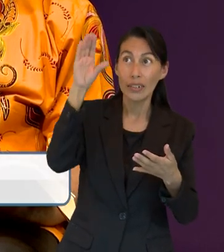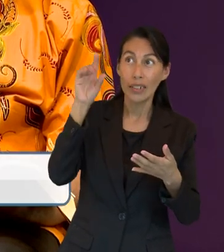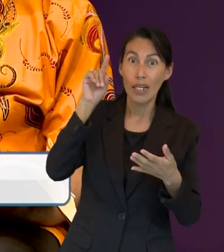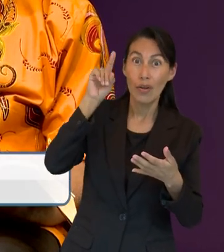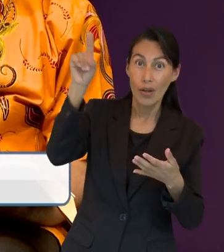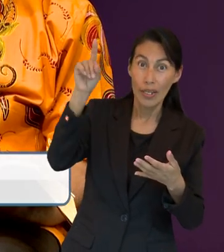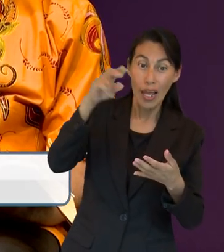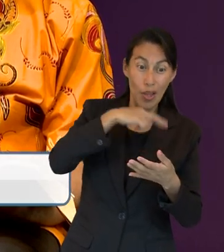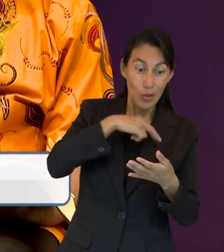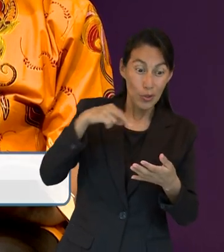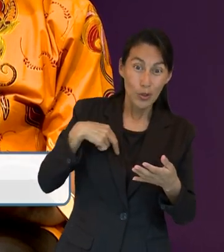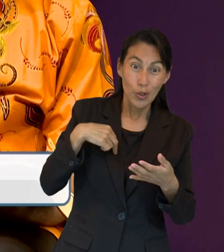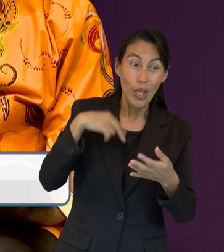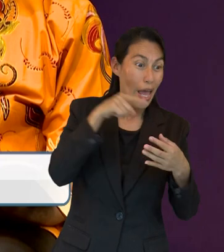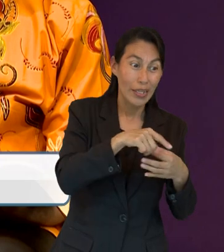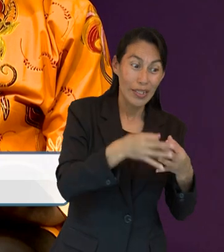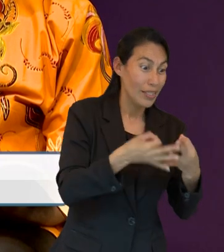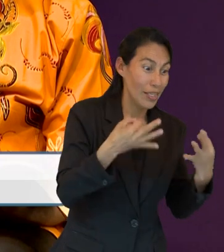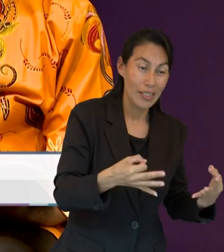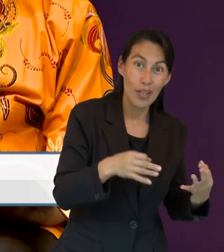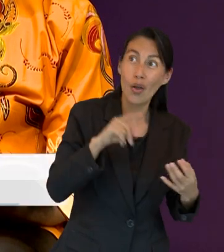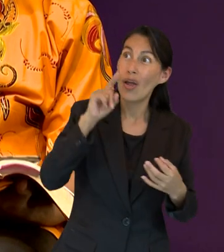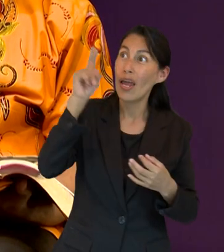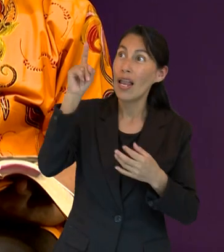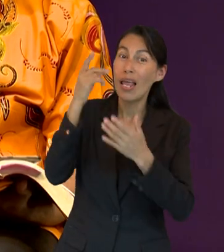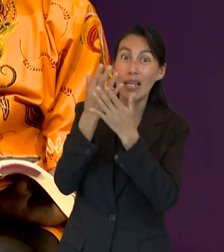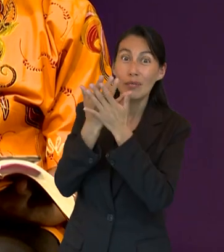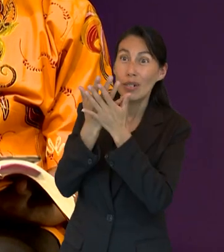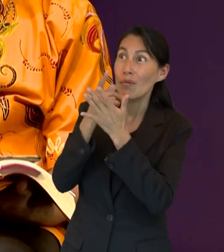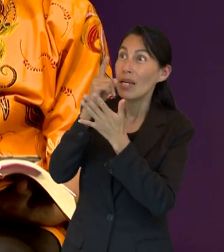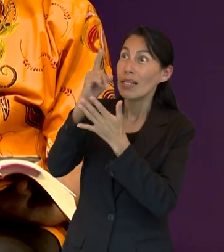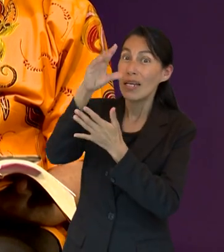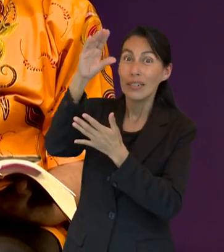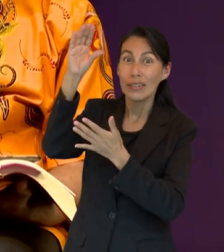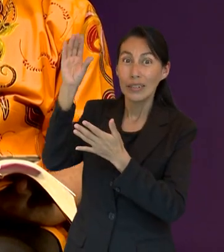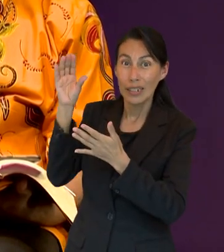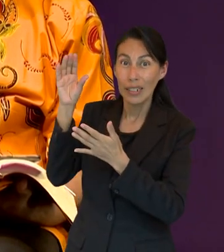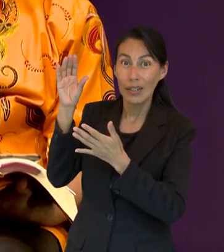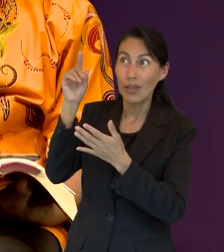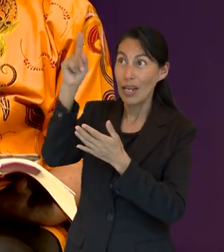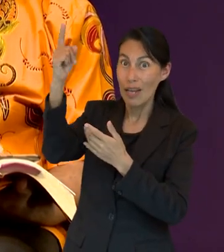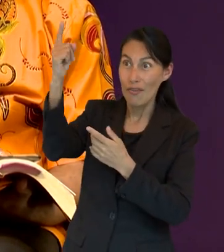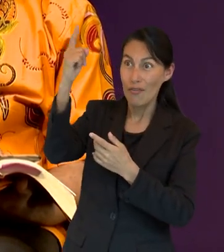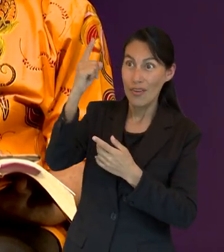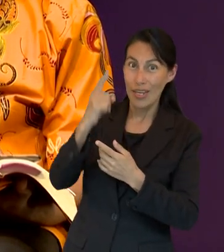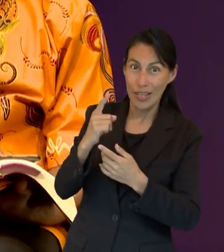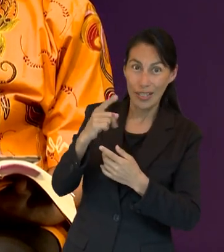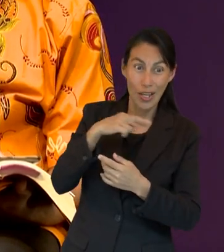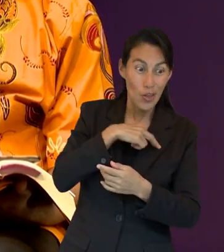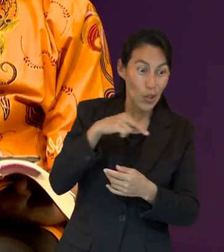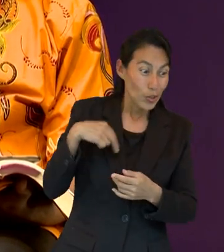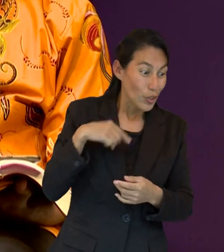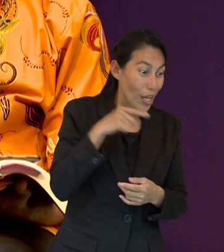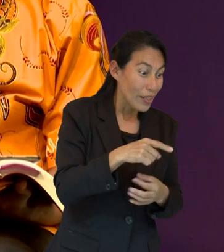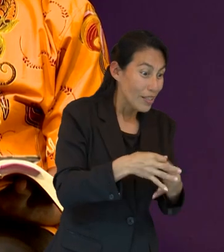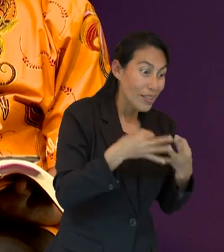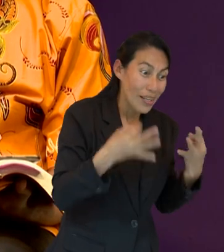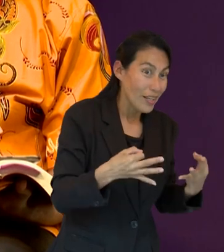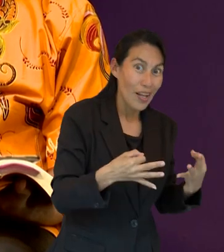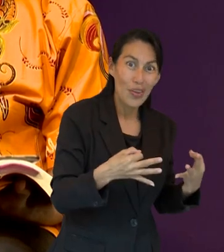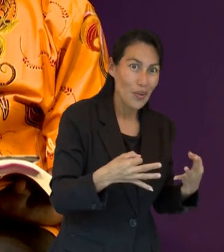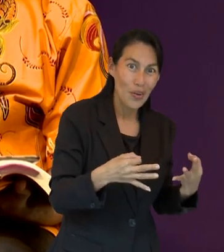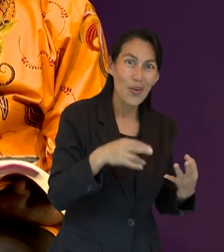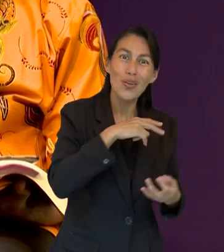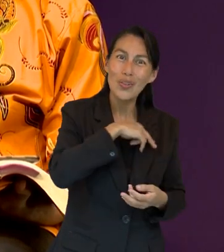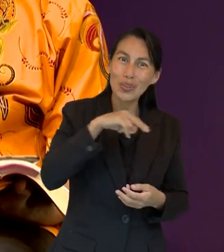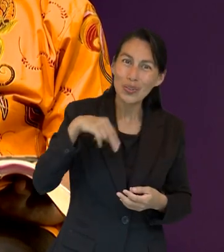está en el cielo, de donde también esperamos al Salvador, al Señor Jesucristo. Esto nos muestra que nosotros